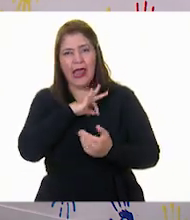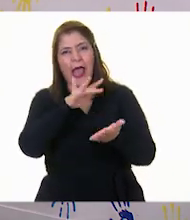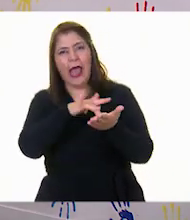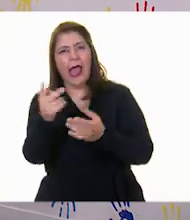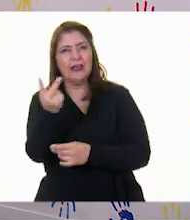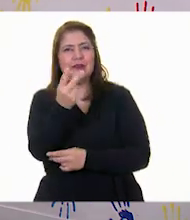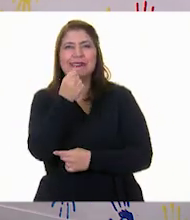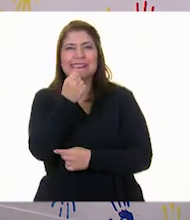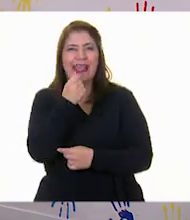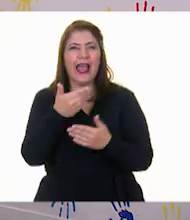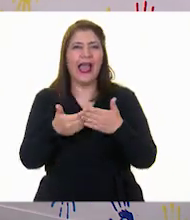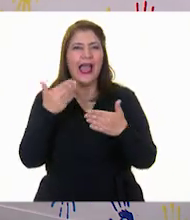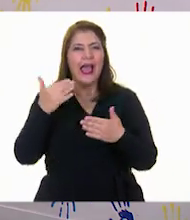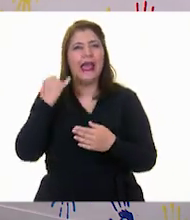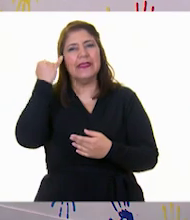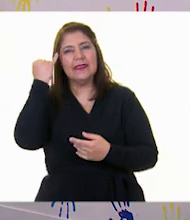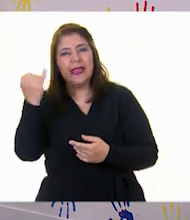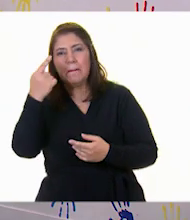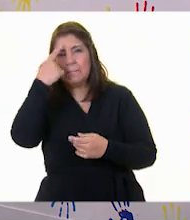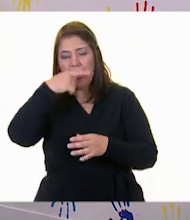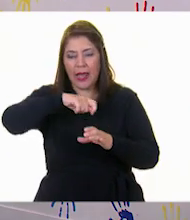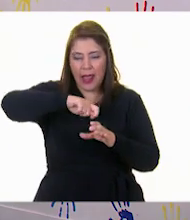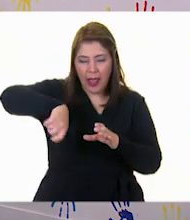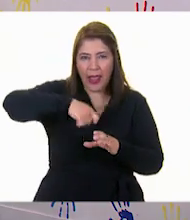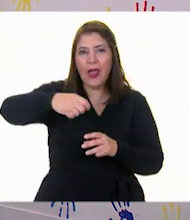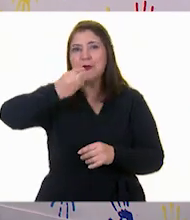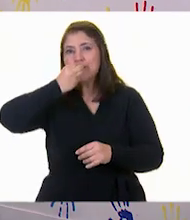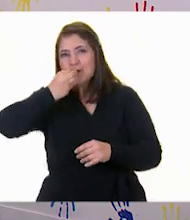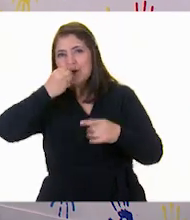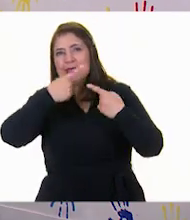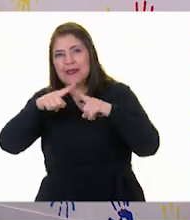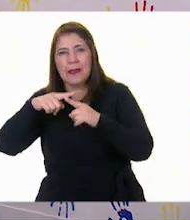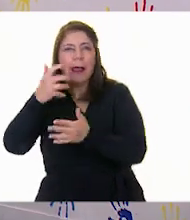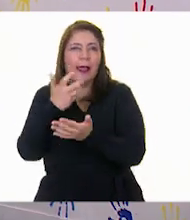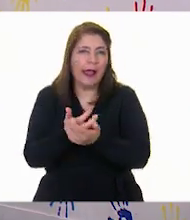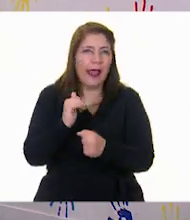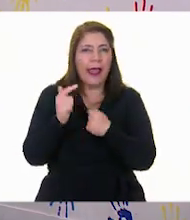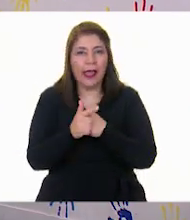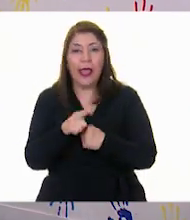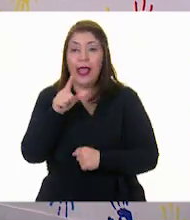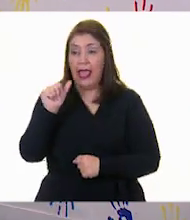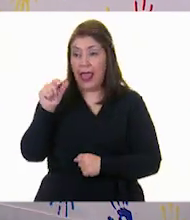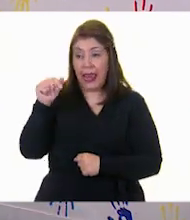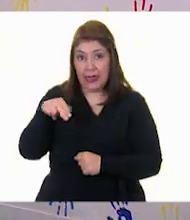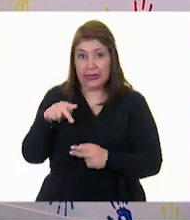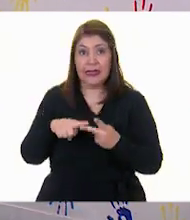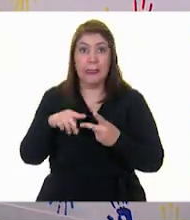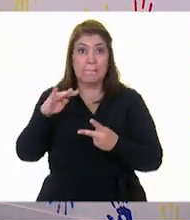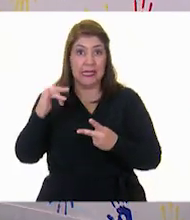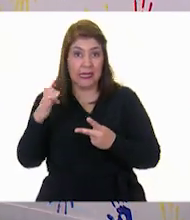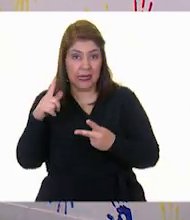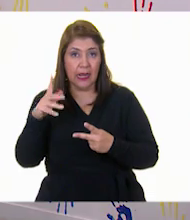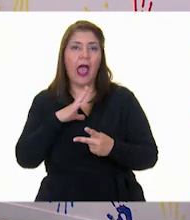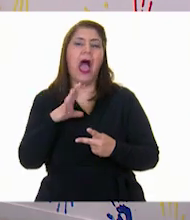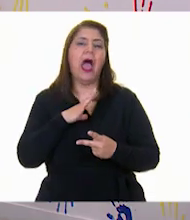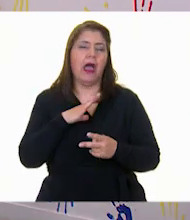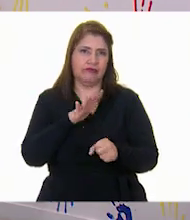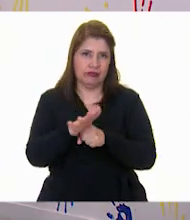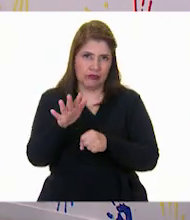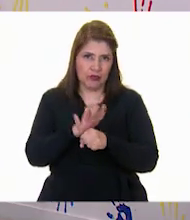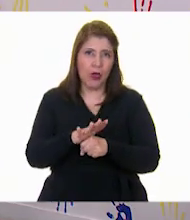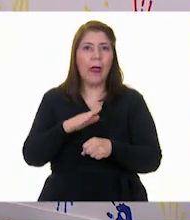propuestas de colaciones. Seguro, Alan y Miguel ya tienen opciones y crearán